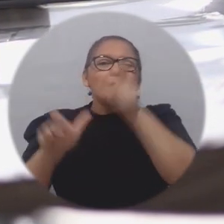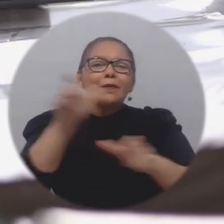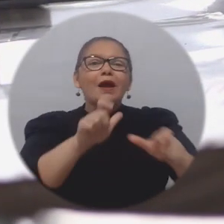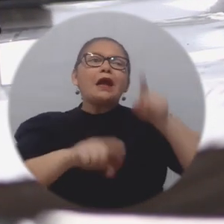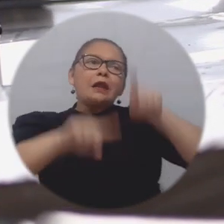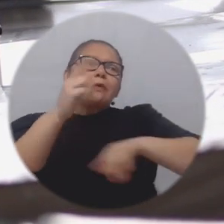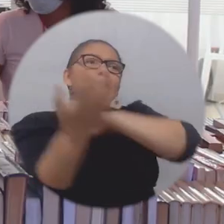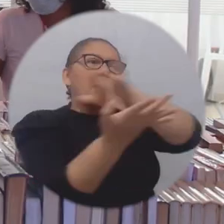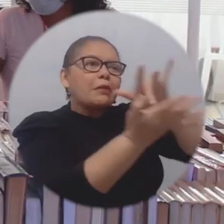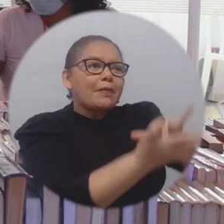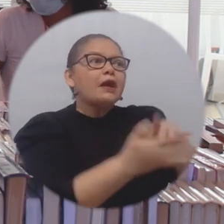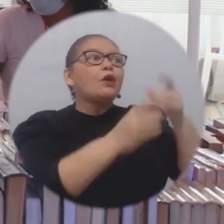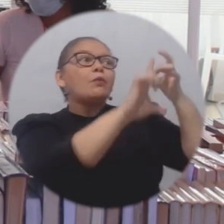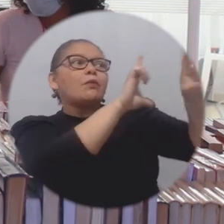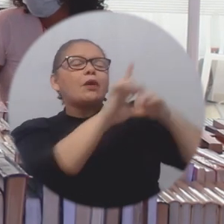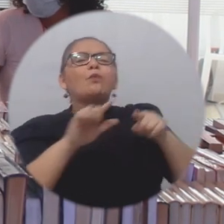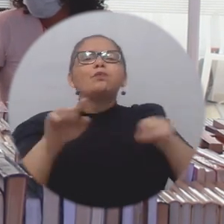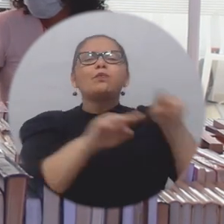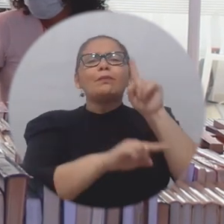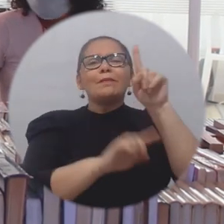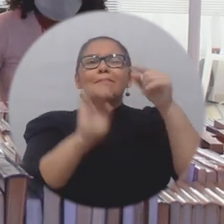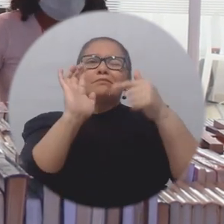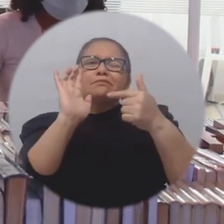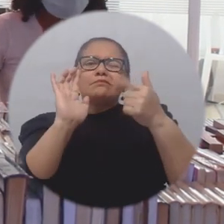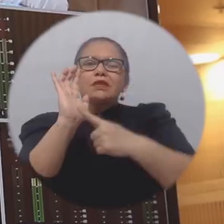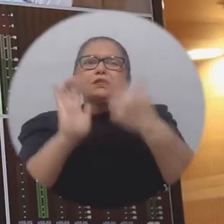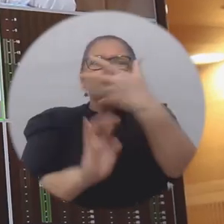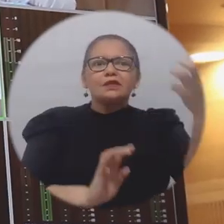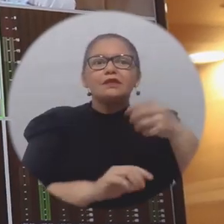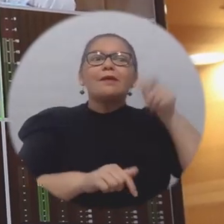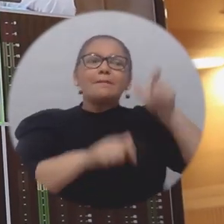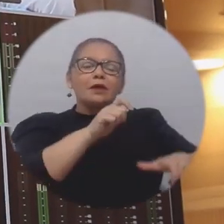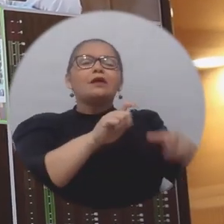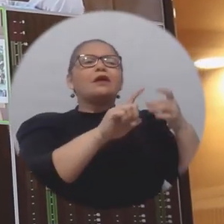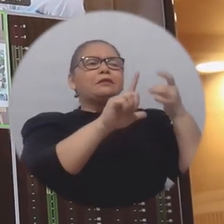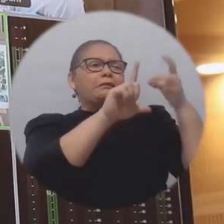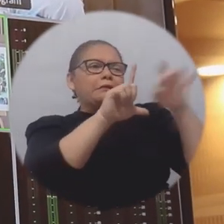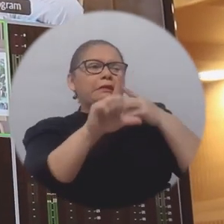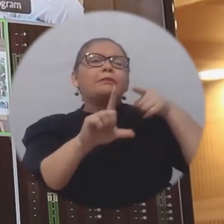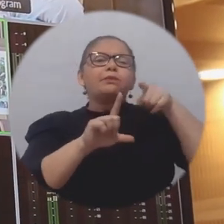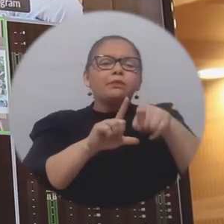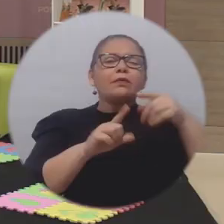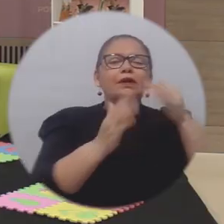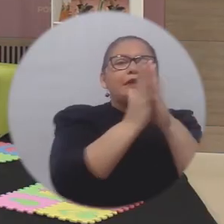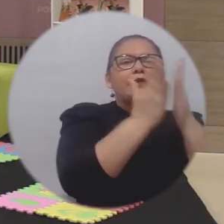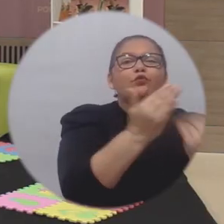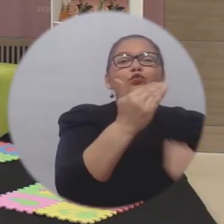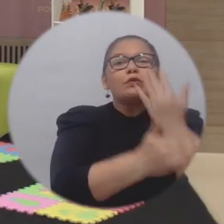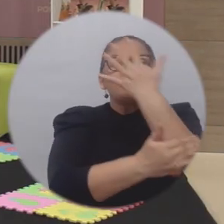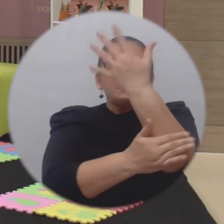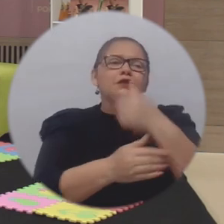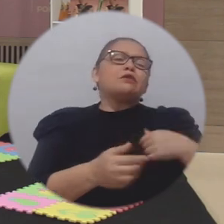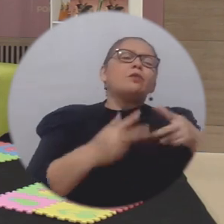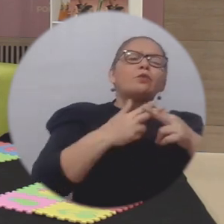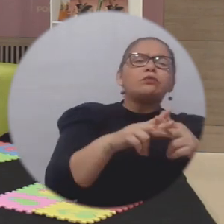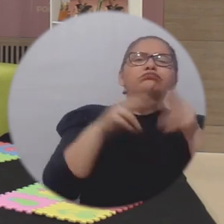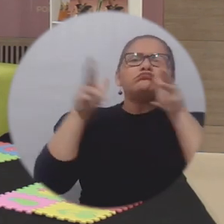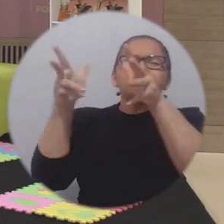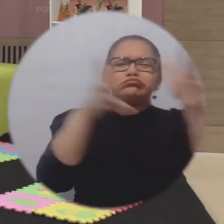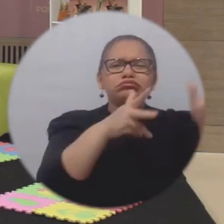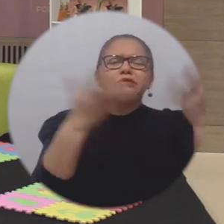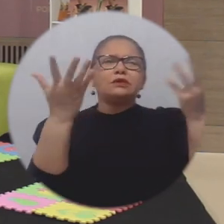25 libros nuevos y la agenda académica contó con el desarrollo de conferencias, conversatorios, talleres y franjas de lectura con la